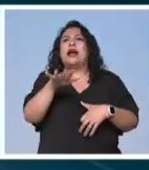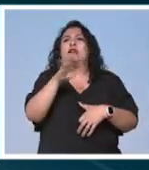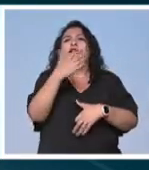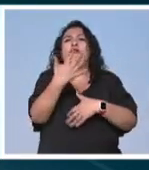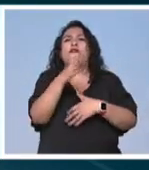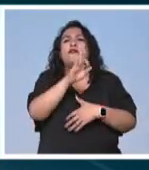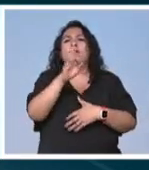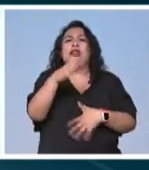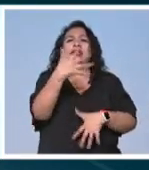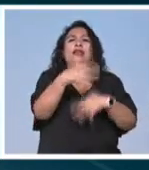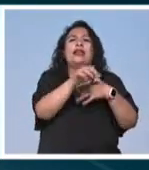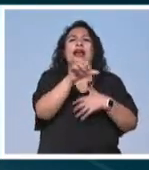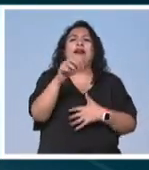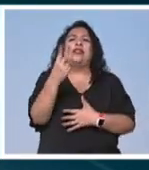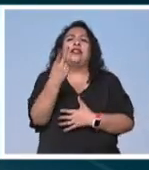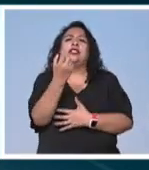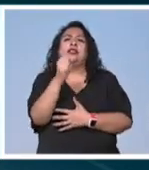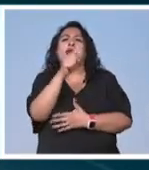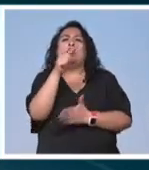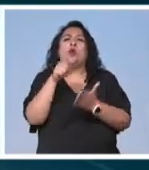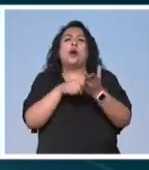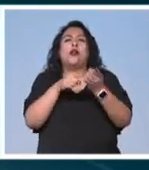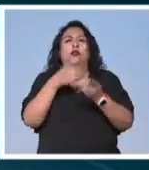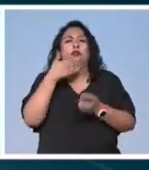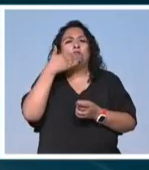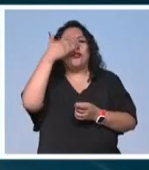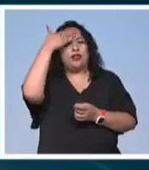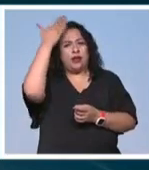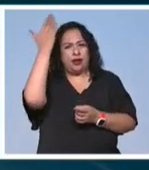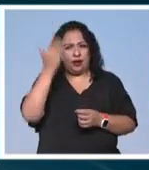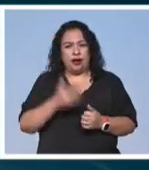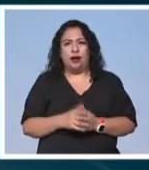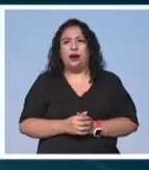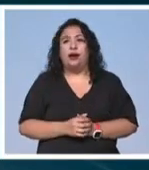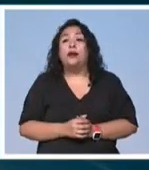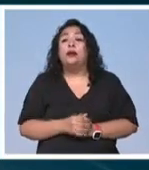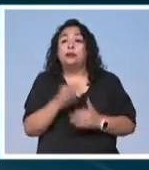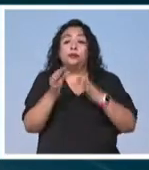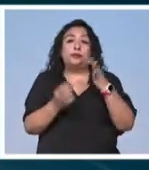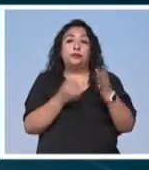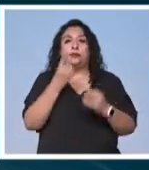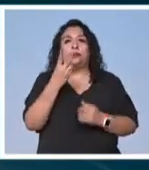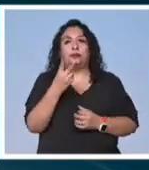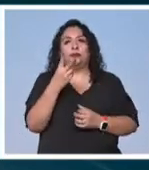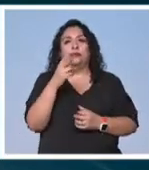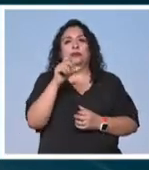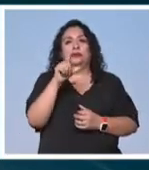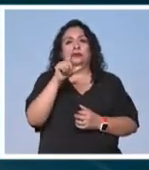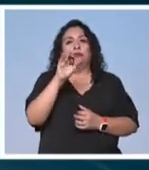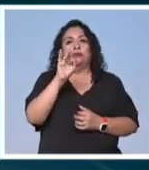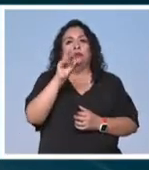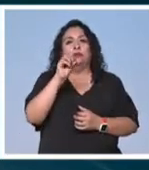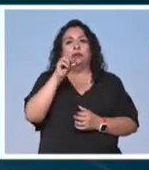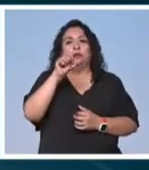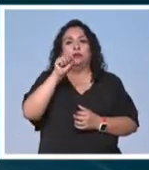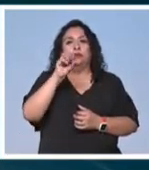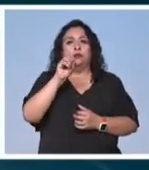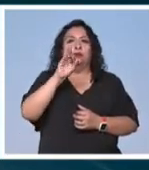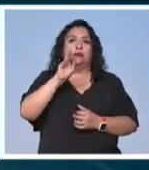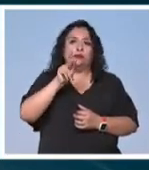del 15 al 25 de septiembre en Arabia Saudita Noticias 22 Alfonso Popoca